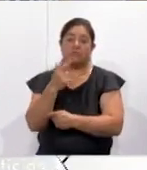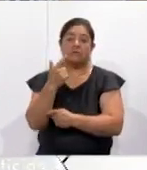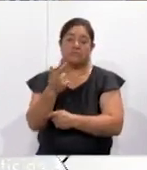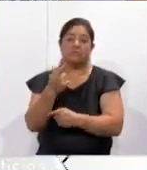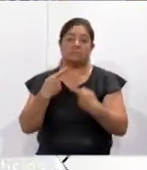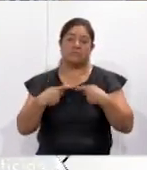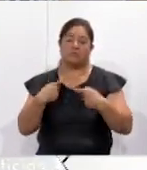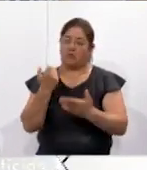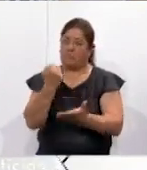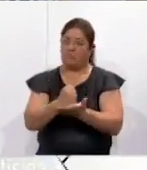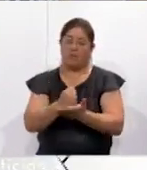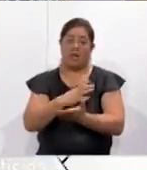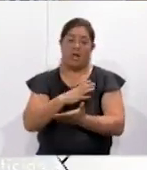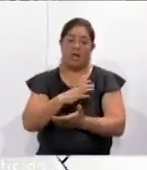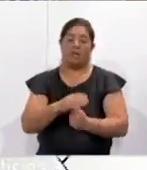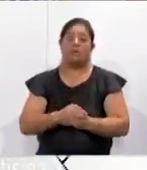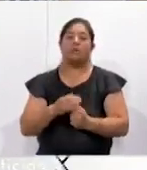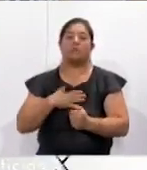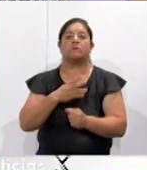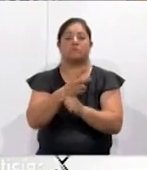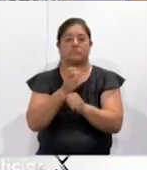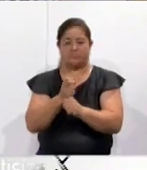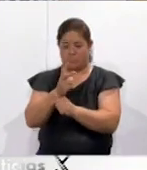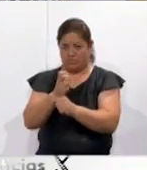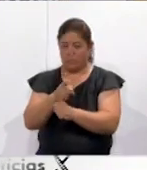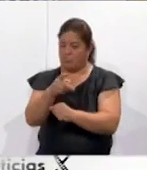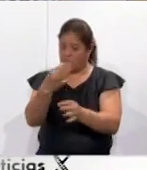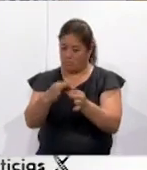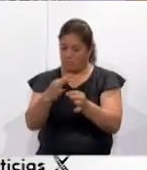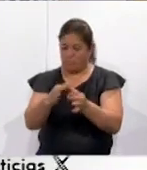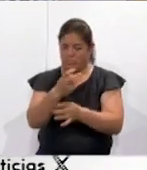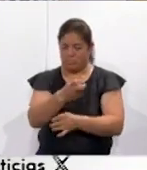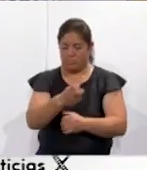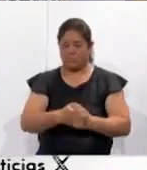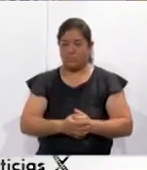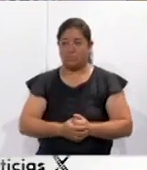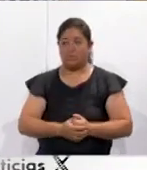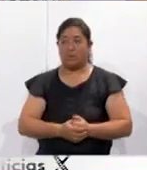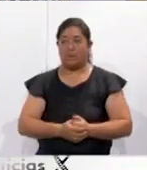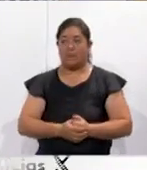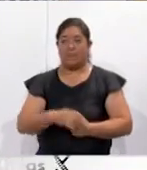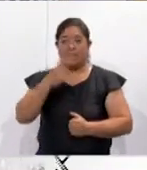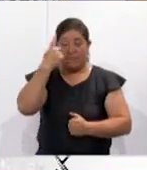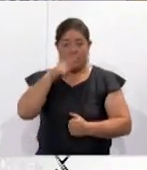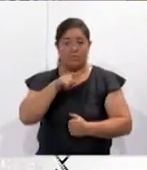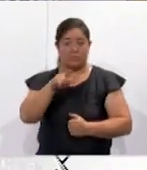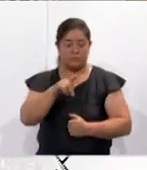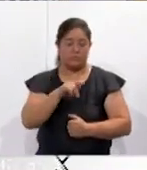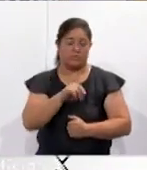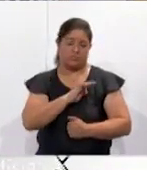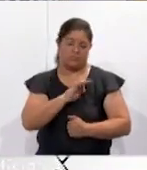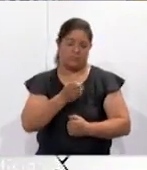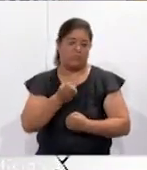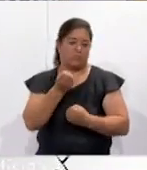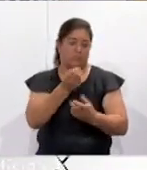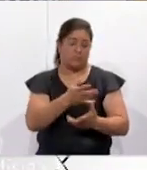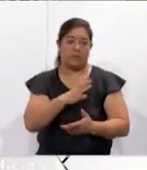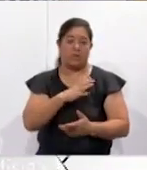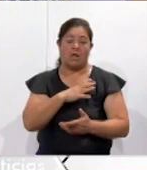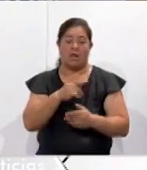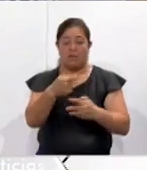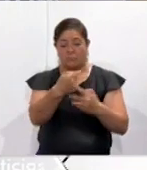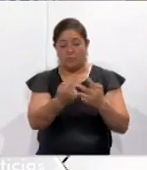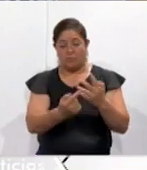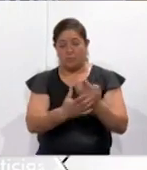entidad y pues los exhortamos a que cumplan con esta obligación, a que pues permitan la rendición de cuentas que